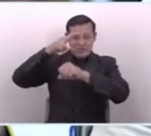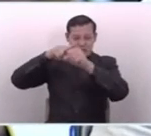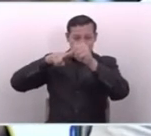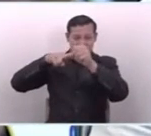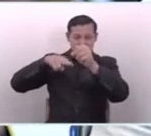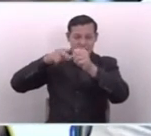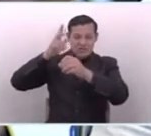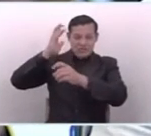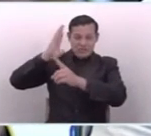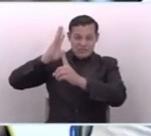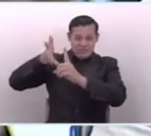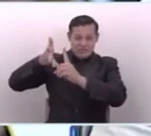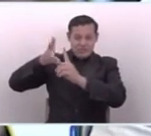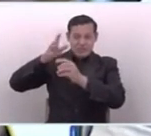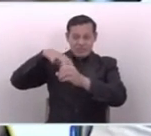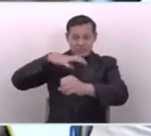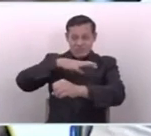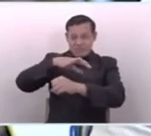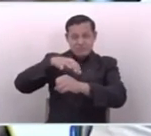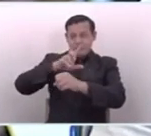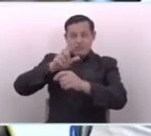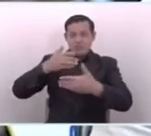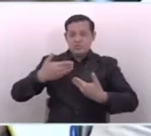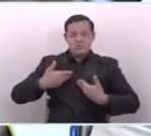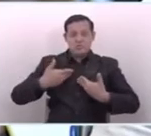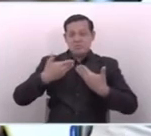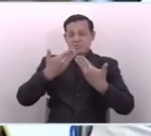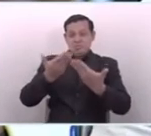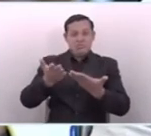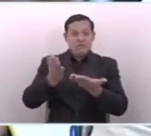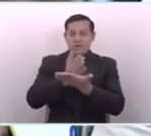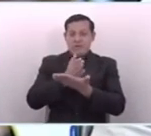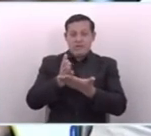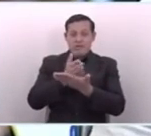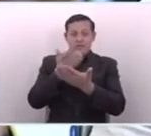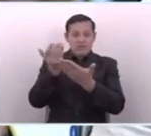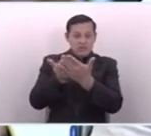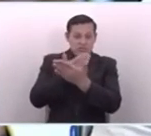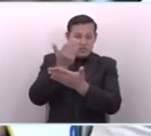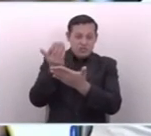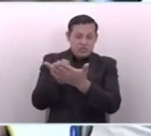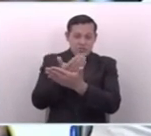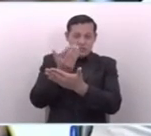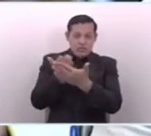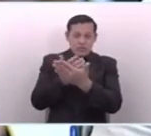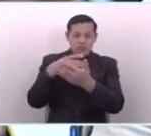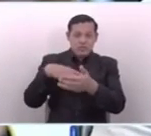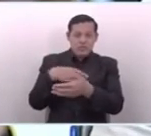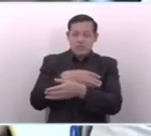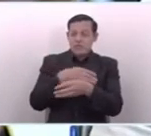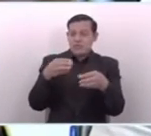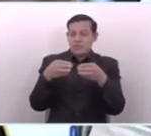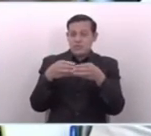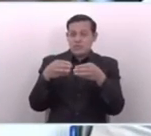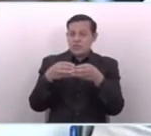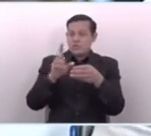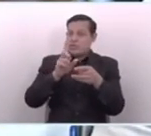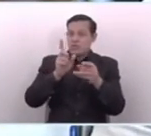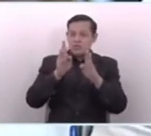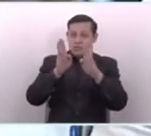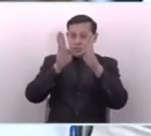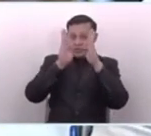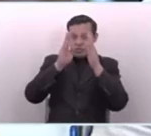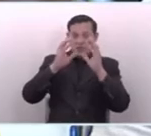referencia en otros productos, no se les da ni siquiera un estudio en las comisiones, no se escucha